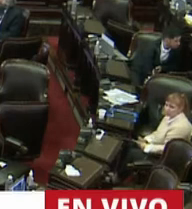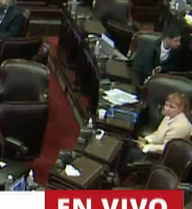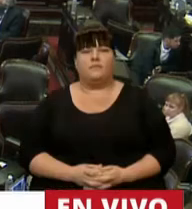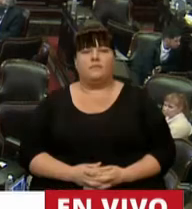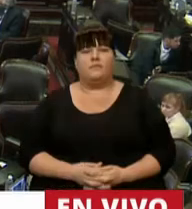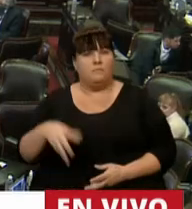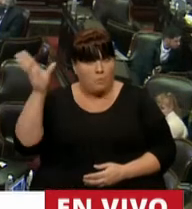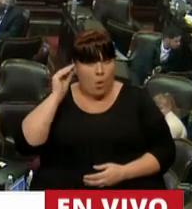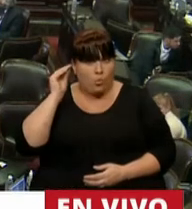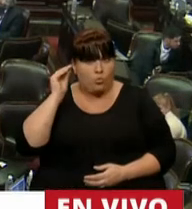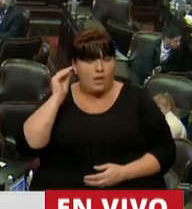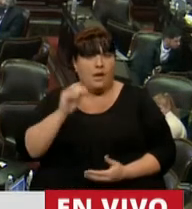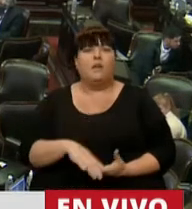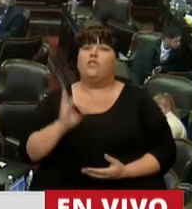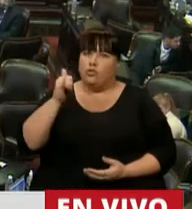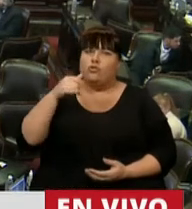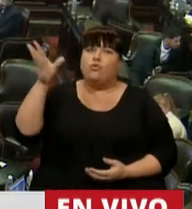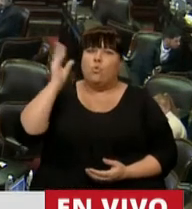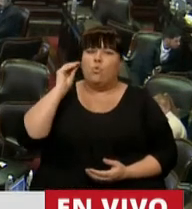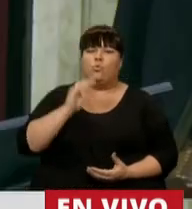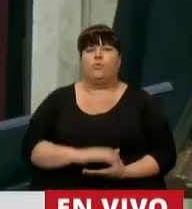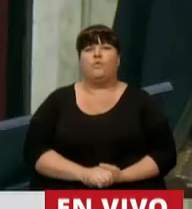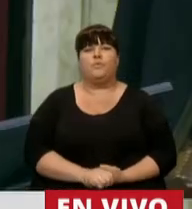¿Se escucha? Sí se escucha.